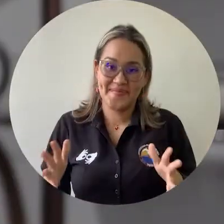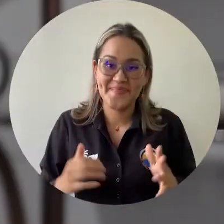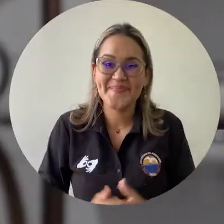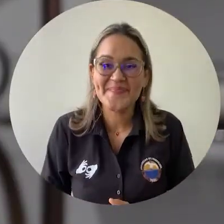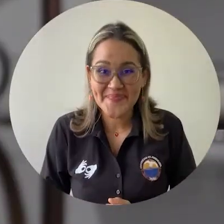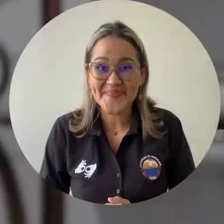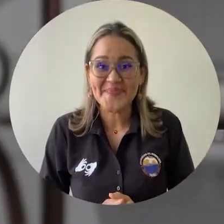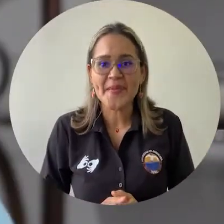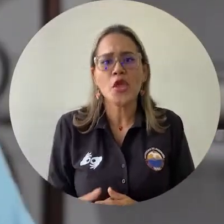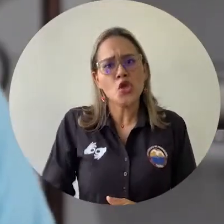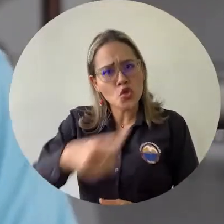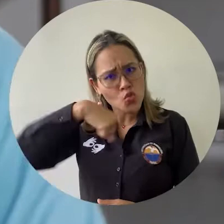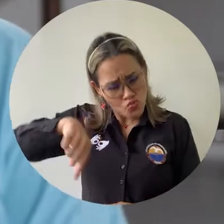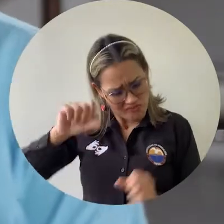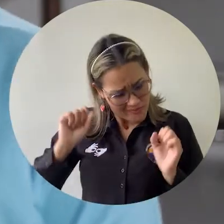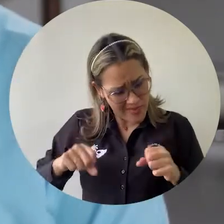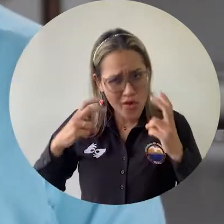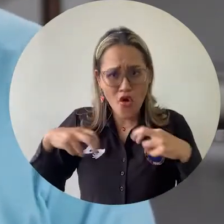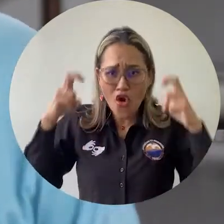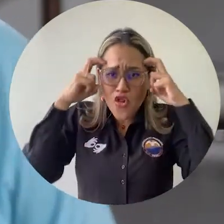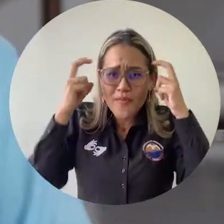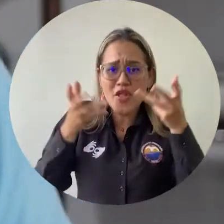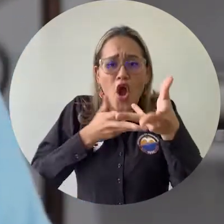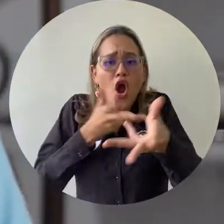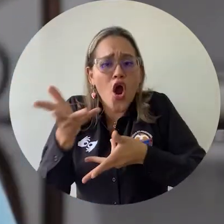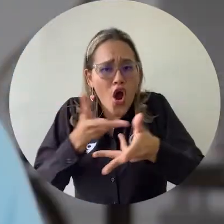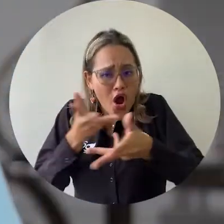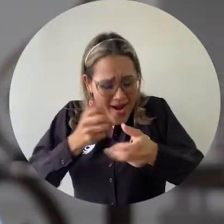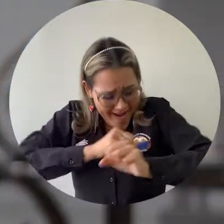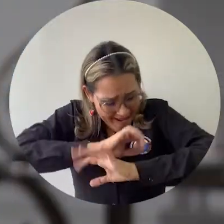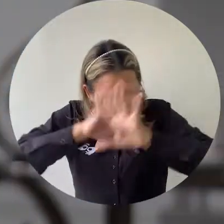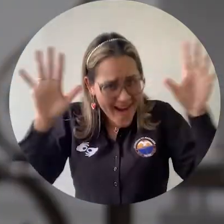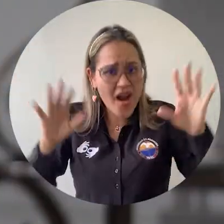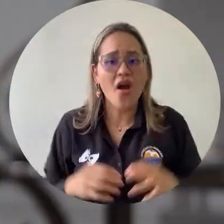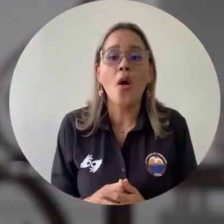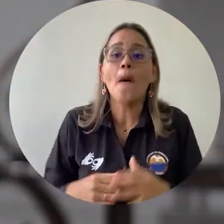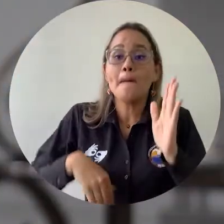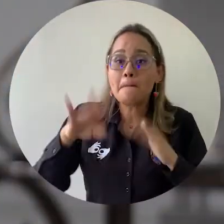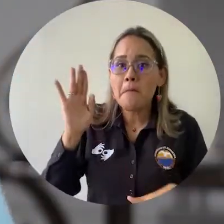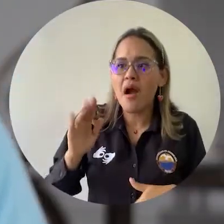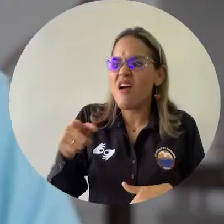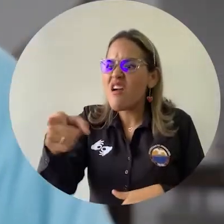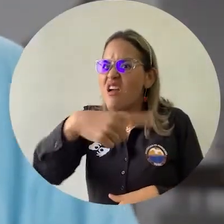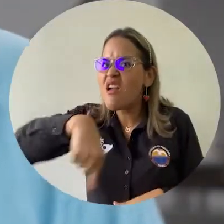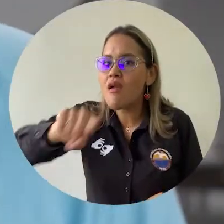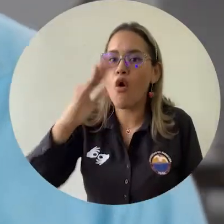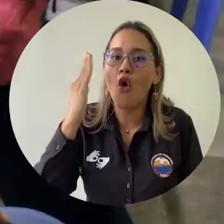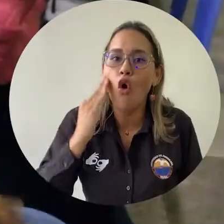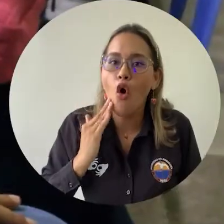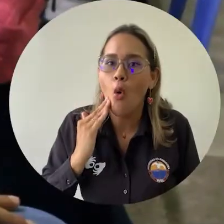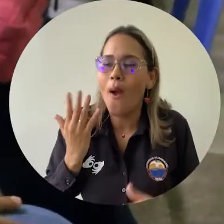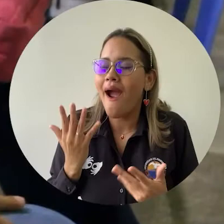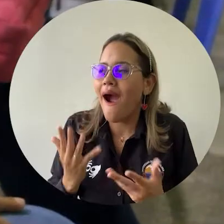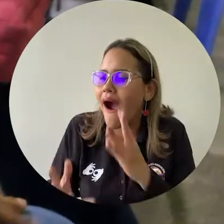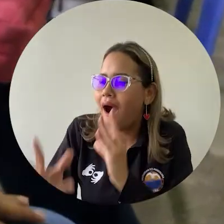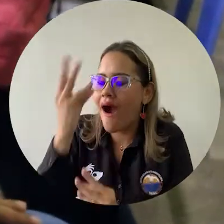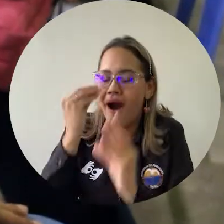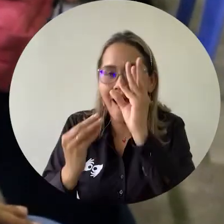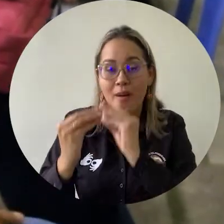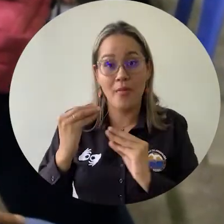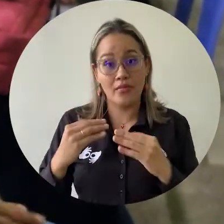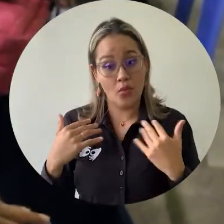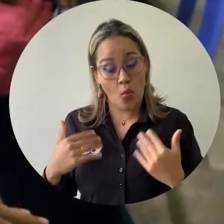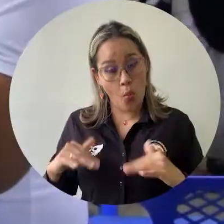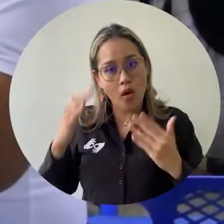que sabemos, podemos compartir nuestros conocimientos para que esos jóvenes, pues los podemos direccionar y desde temprana edad explotar su